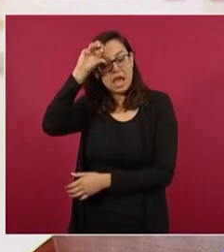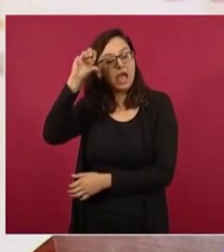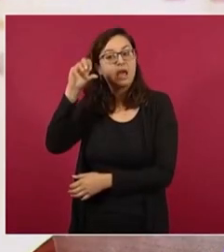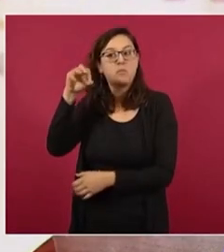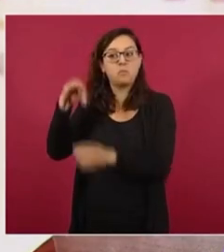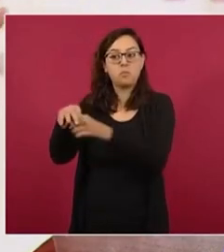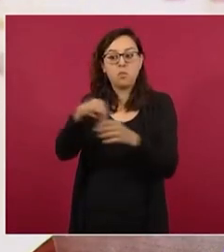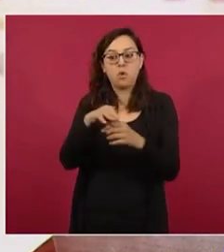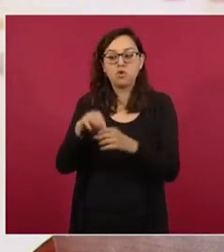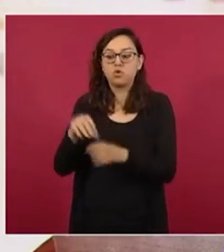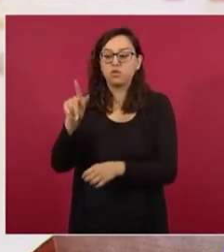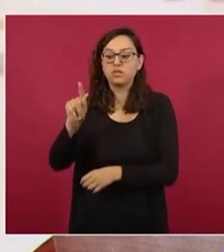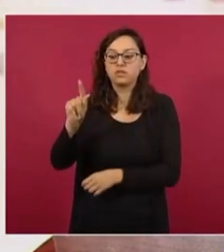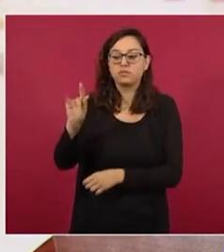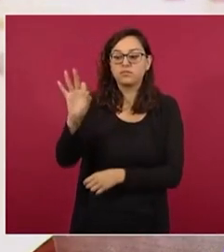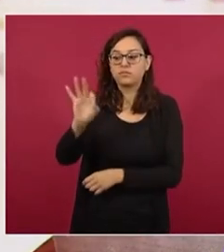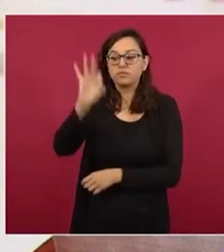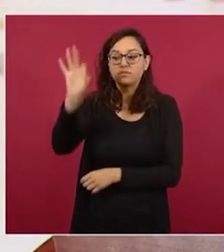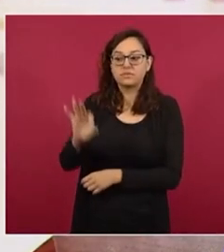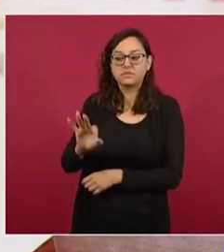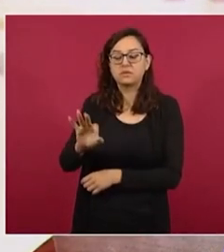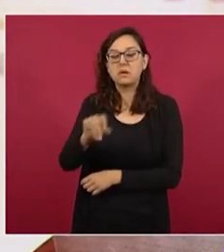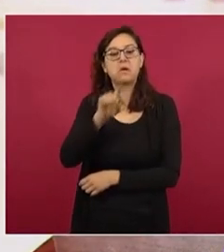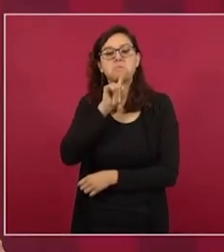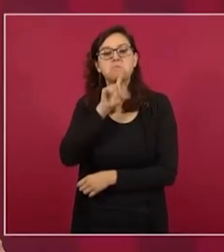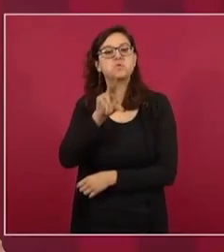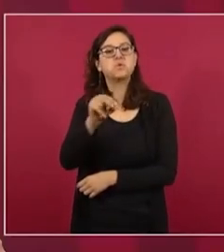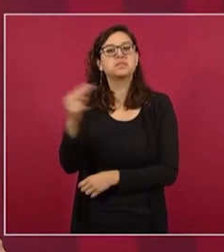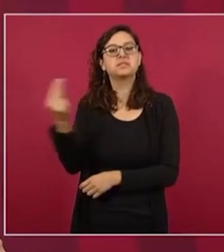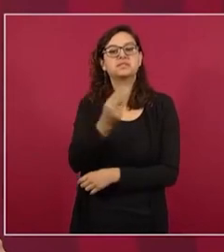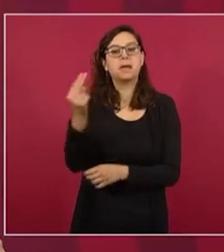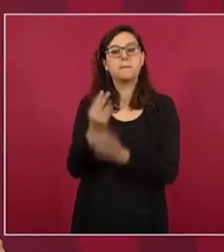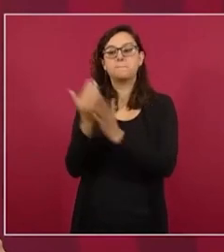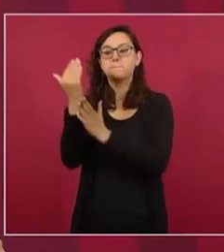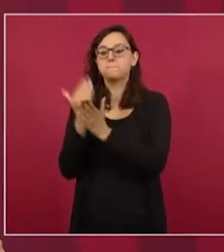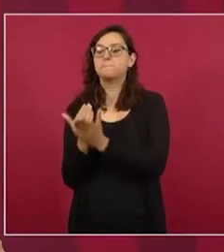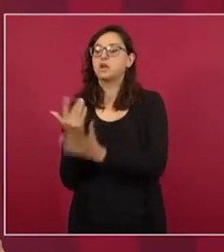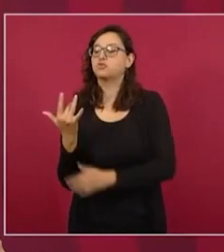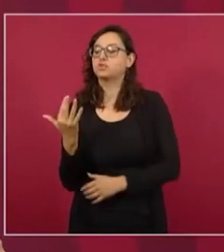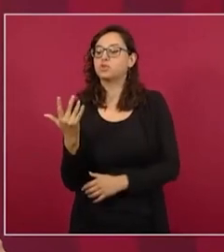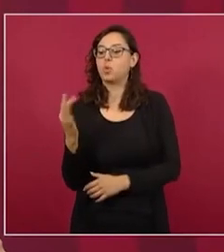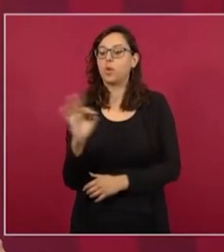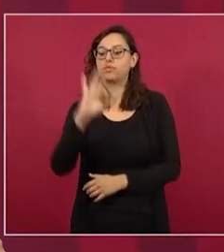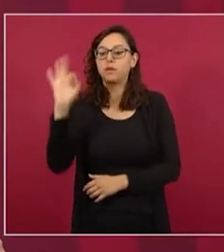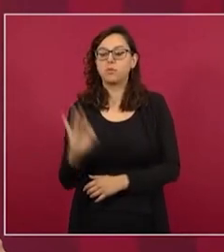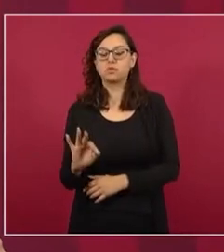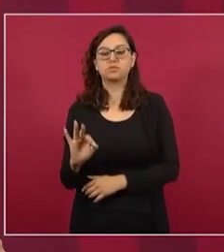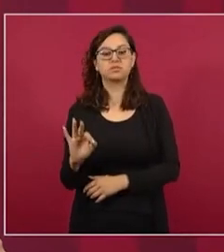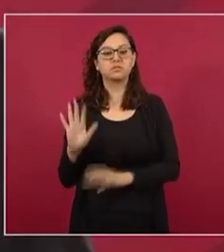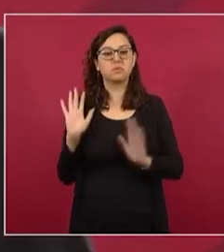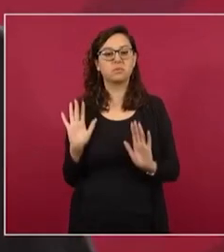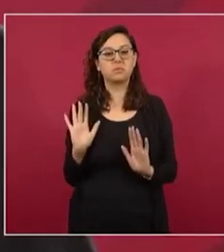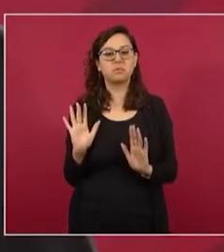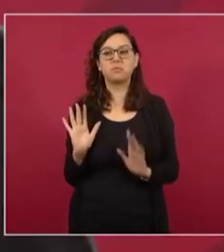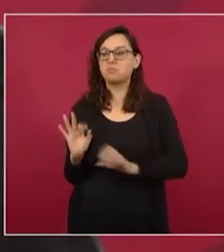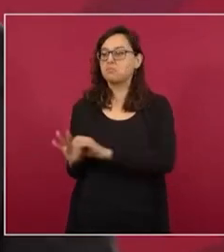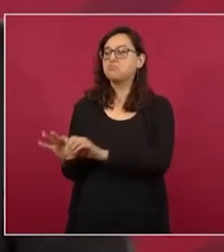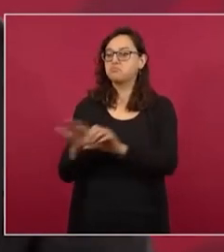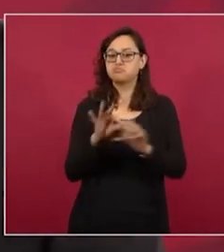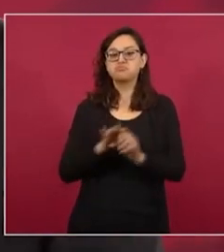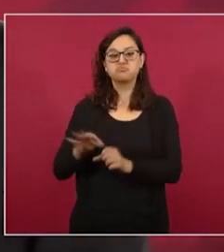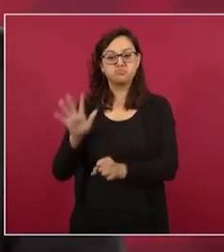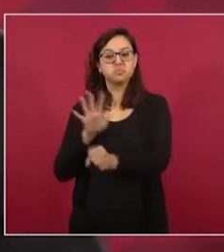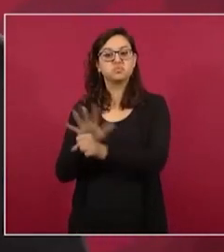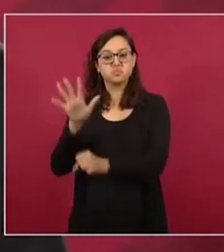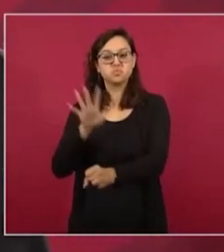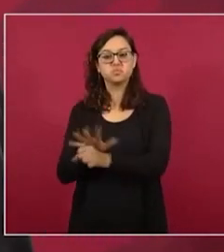que es mayoría simple y tendríamos los votos para que el litio